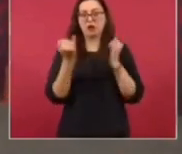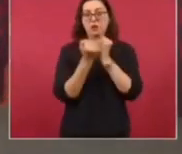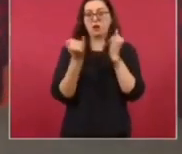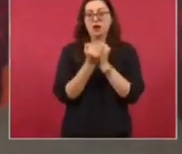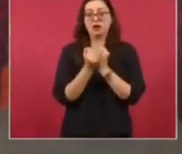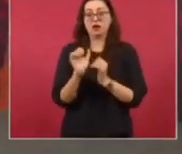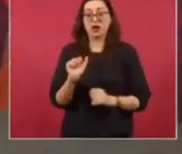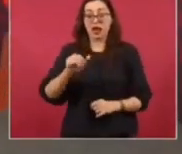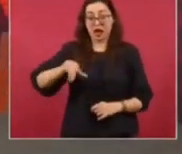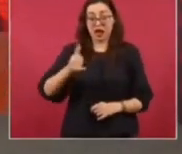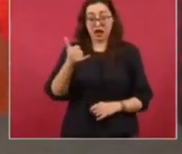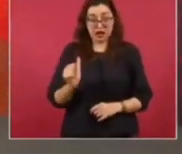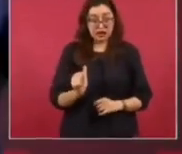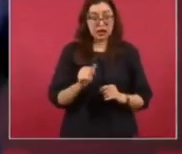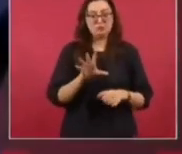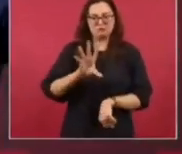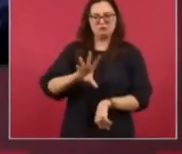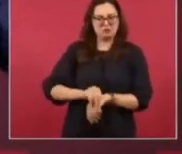Fue cuando decían, ¡eh!